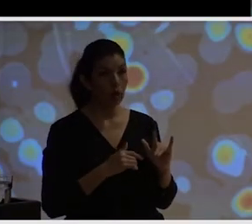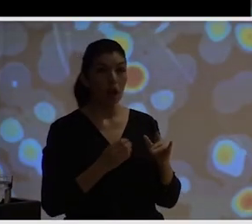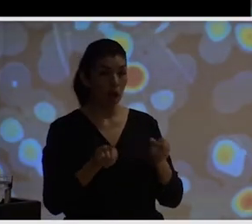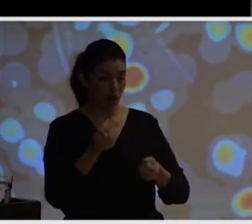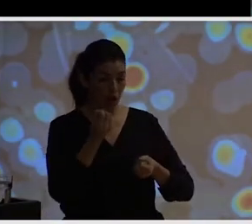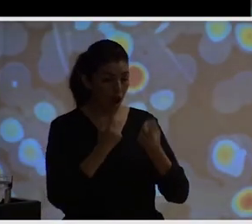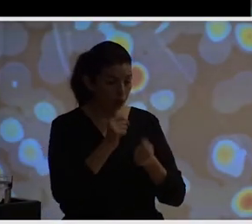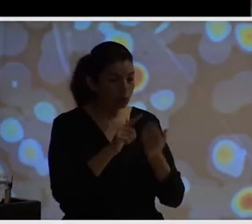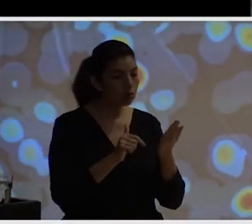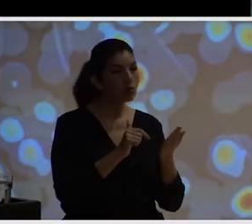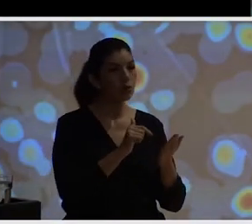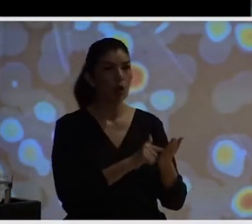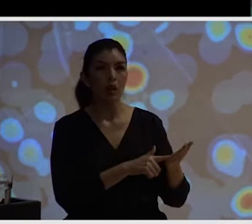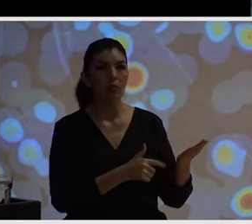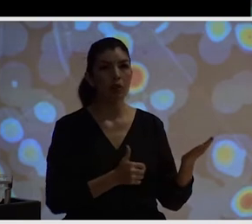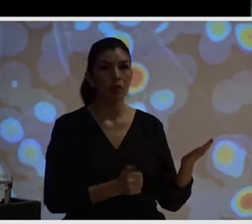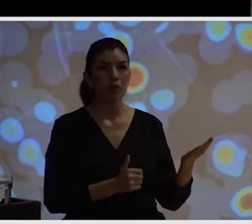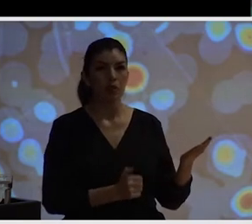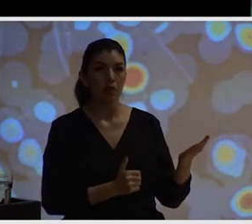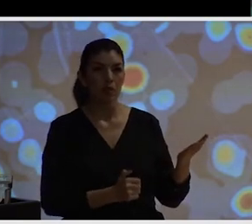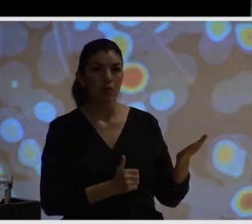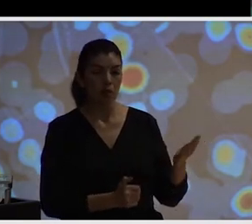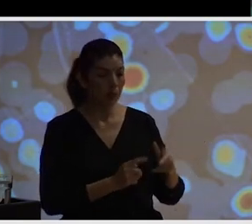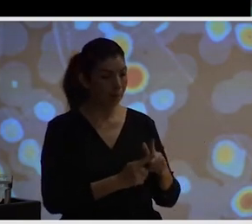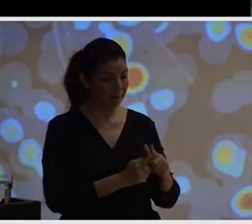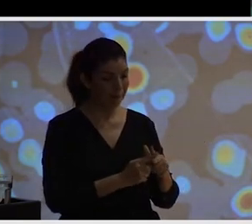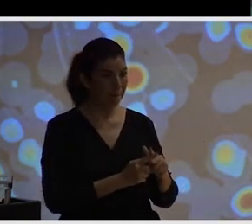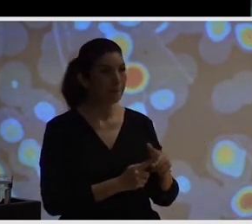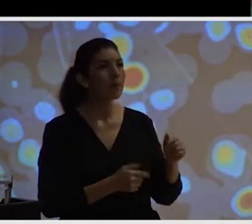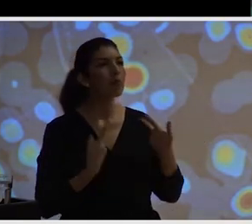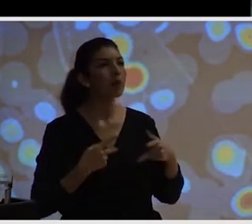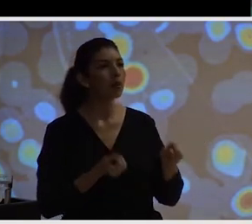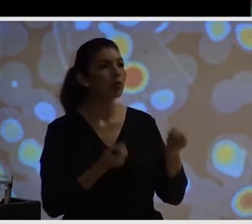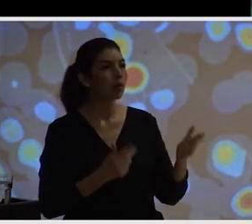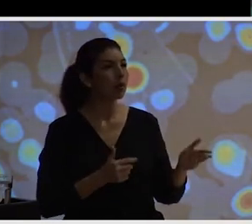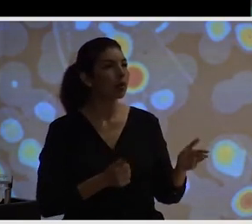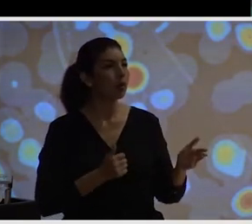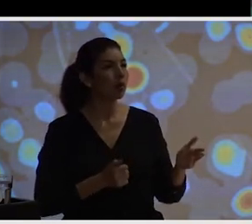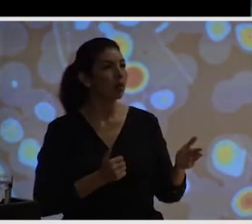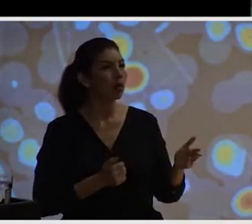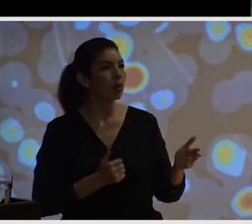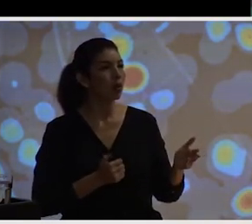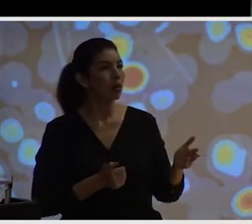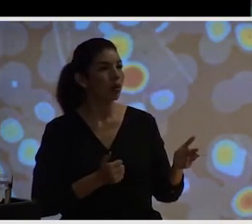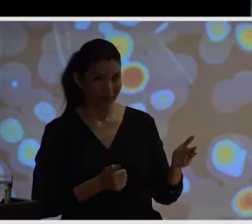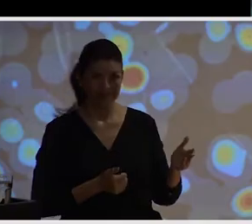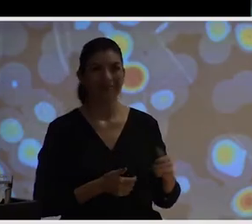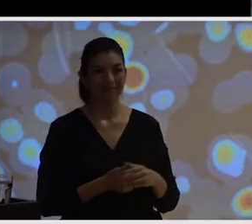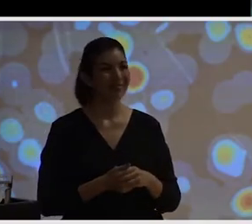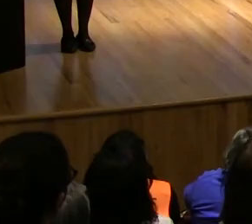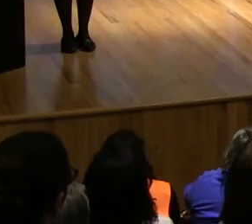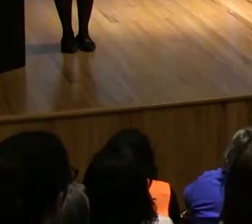Pero también cada vez más hay entre nosotros unos geeks, unos nerds que saben mucho de nuevas